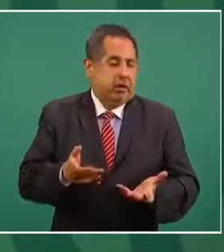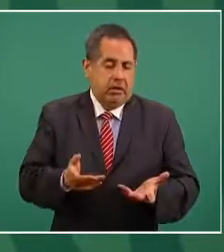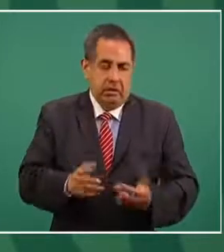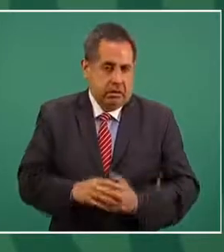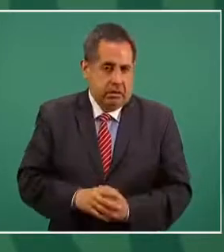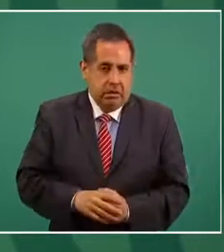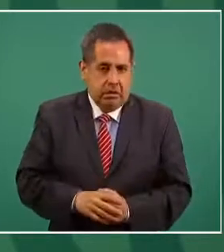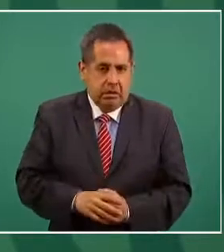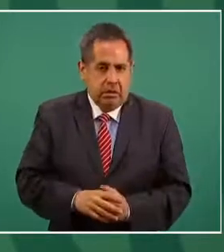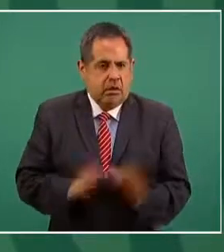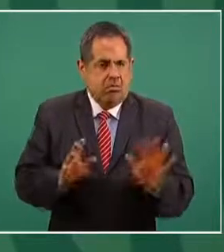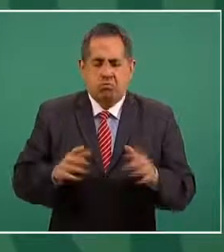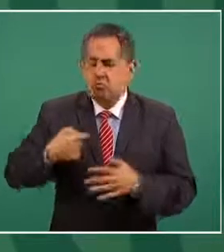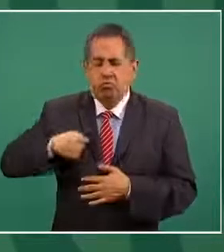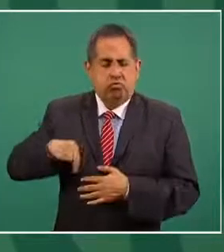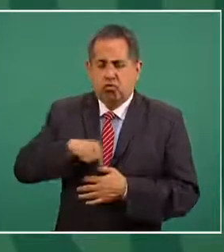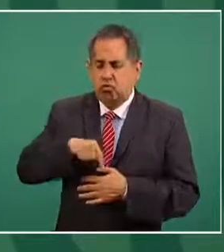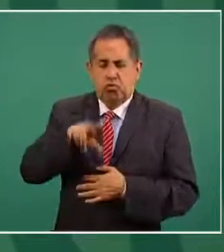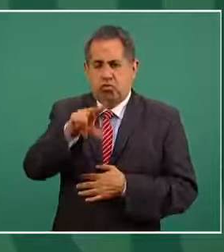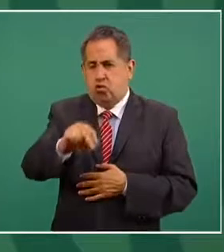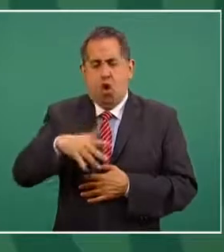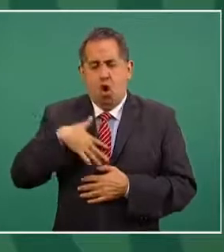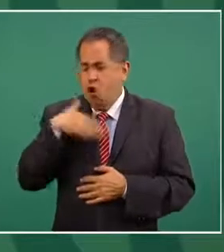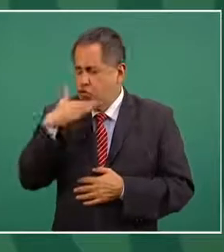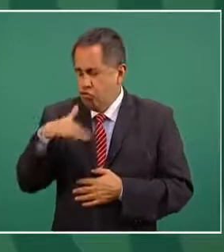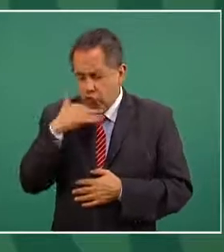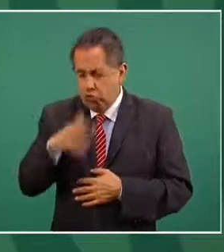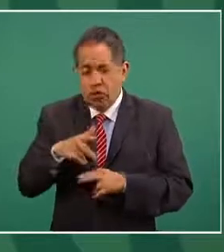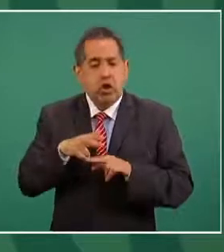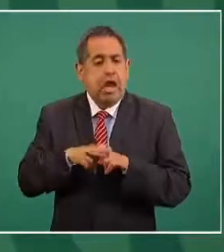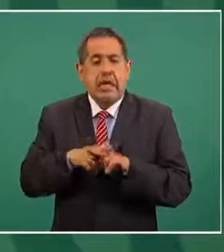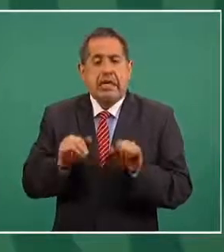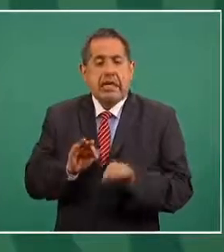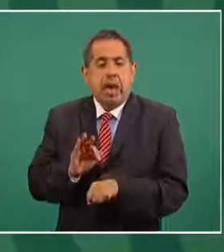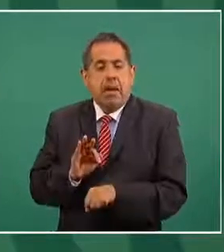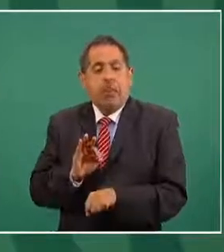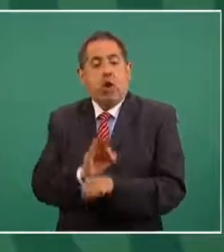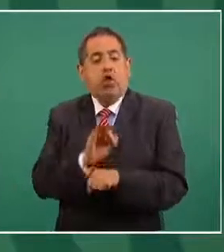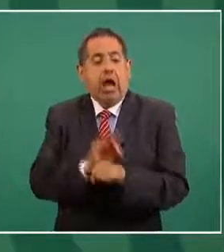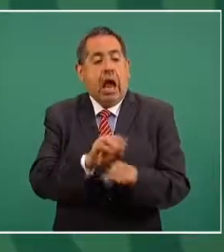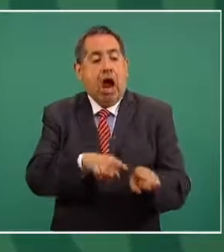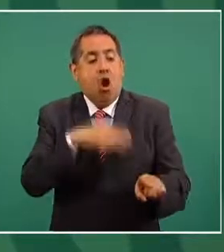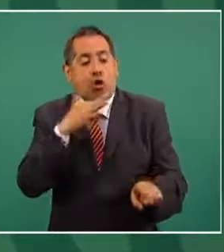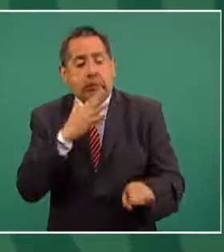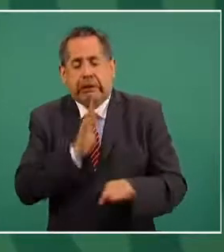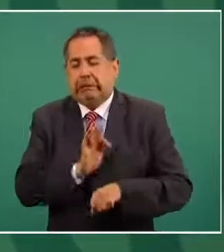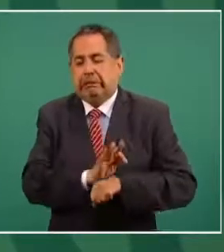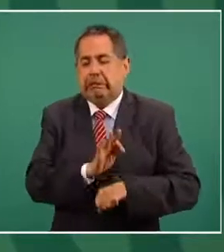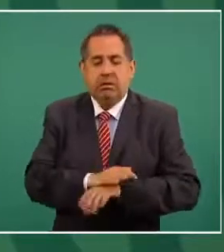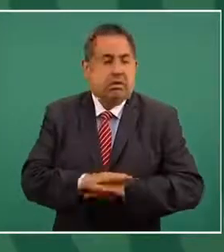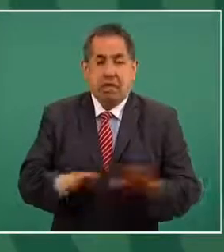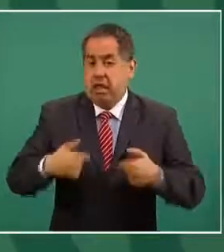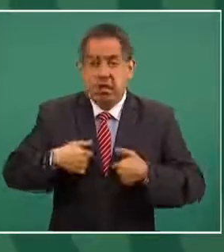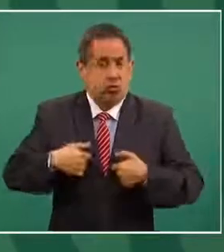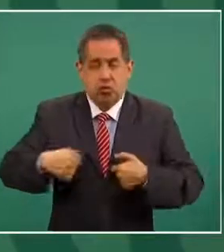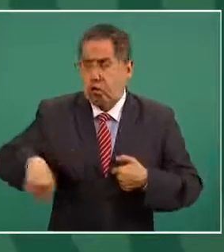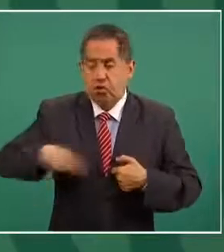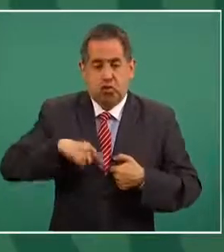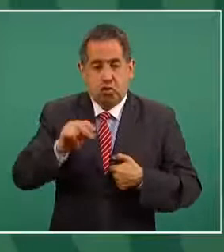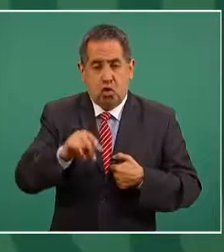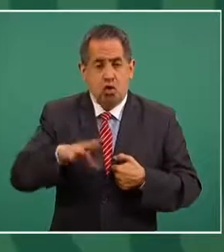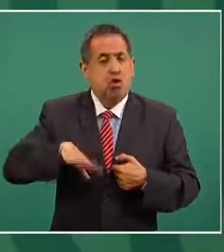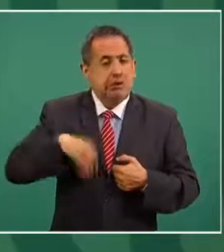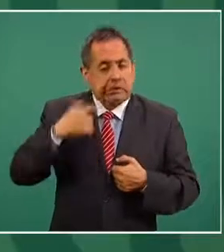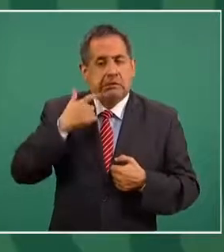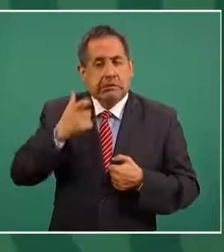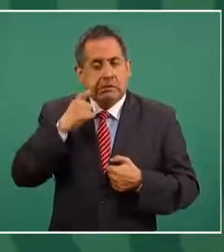nosotros no somos corruptos ni protectores de corruptos nosotros nosotros estamos luchando